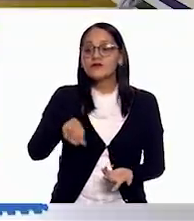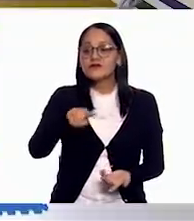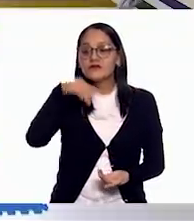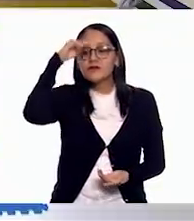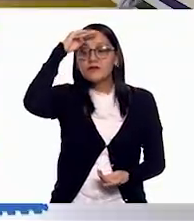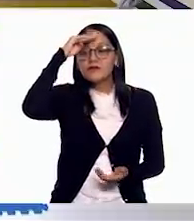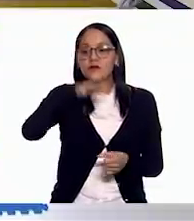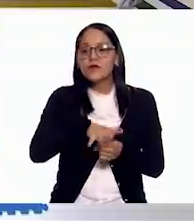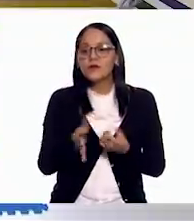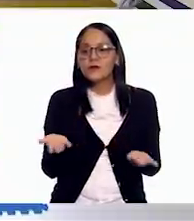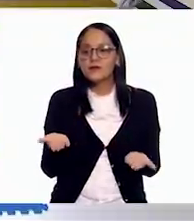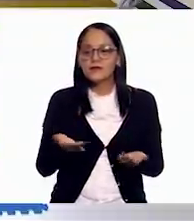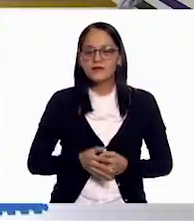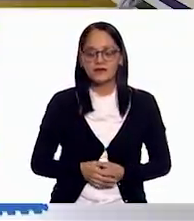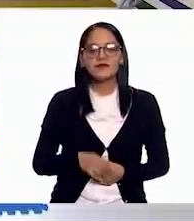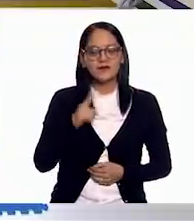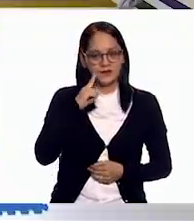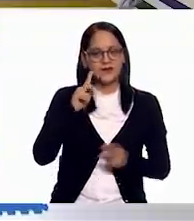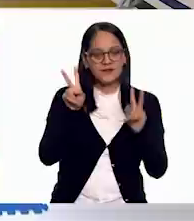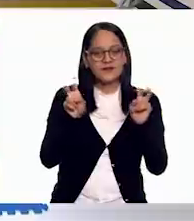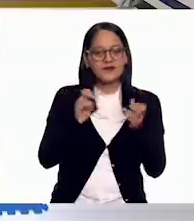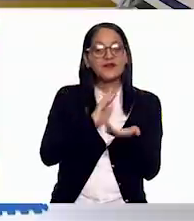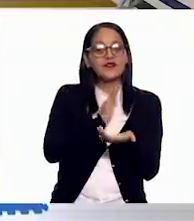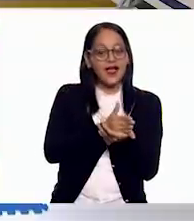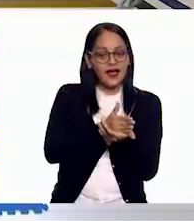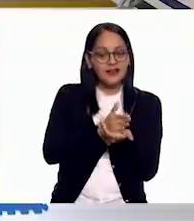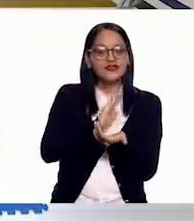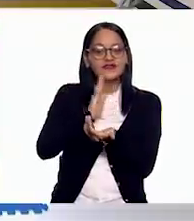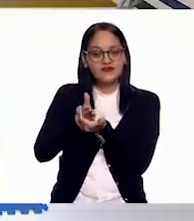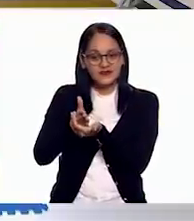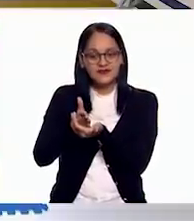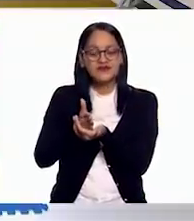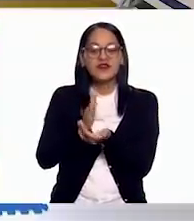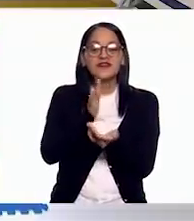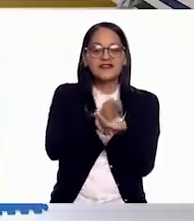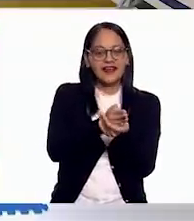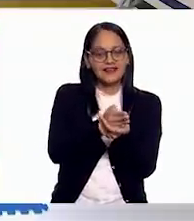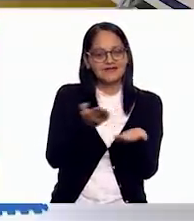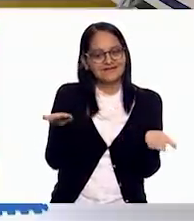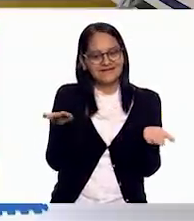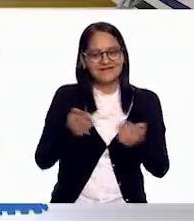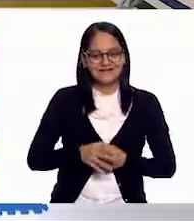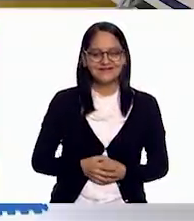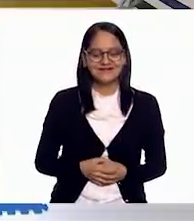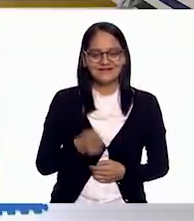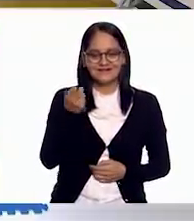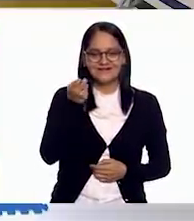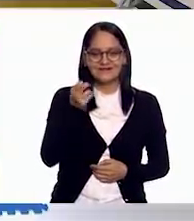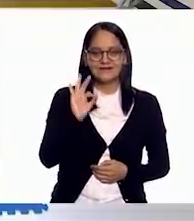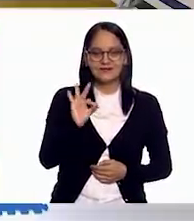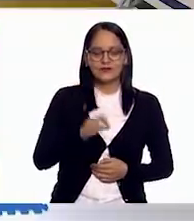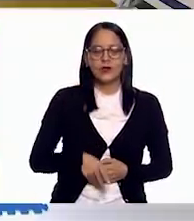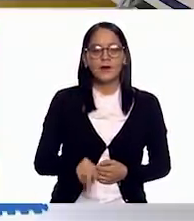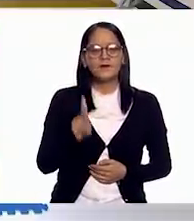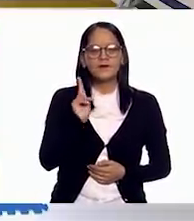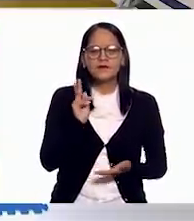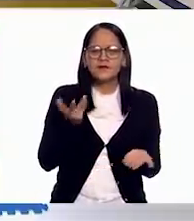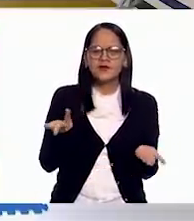ocurre que sea? Pues sí, tacos, tacos o tacos. Exactamente, pero